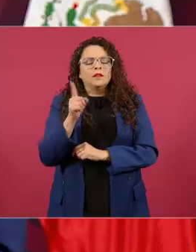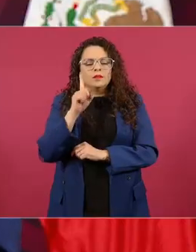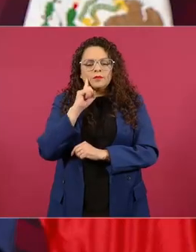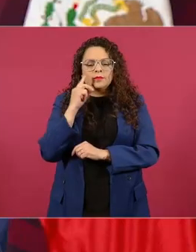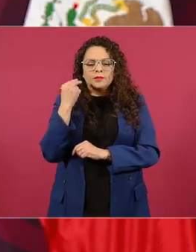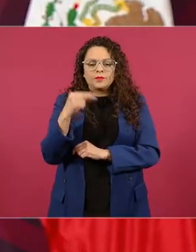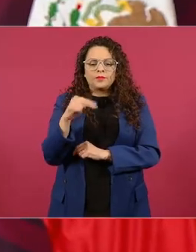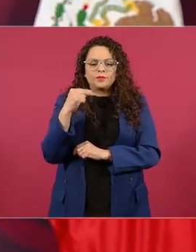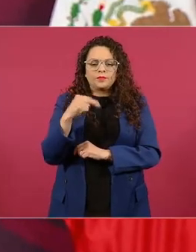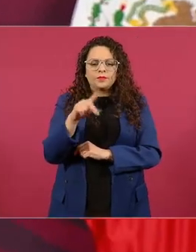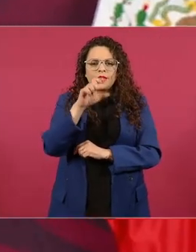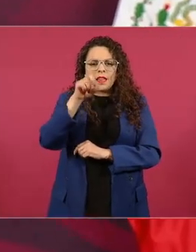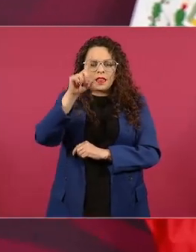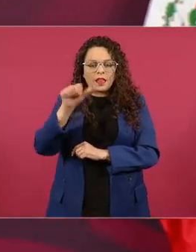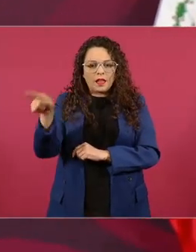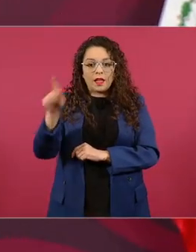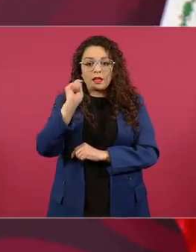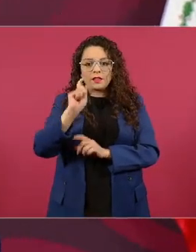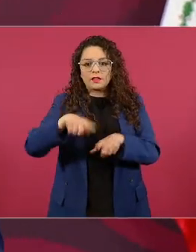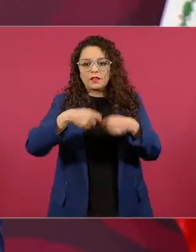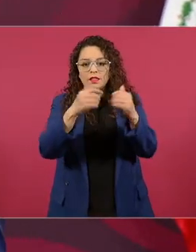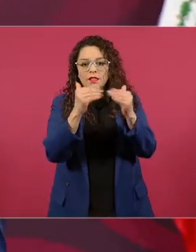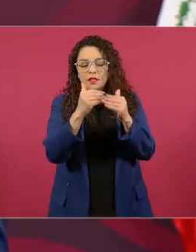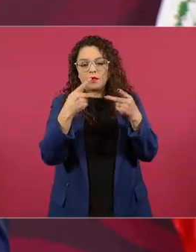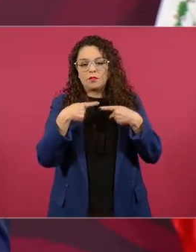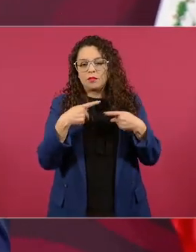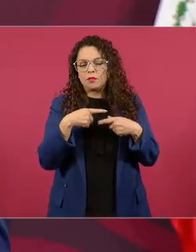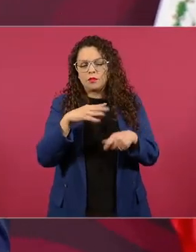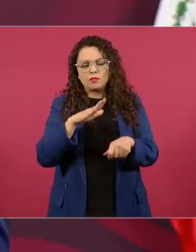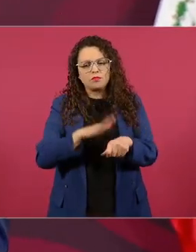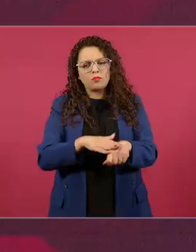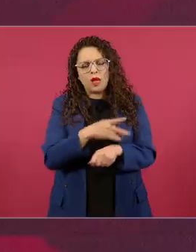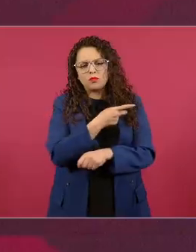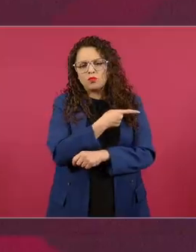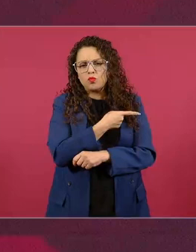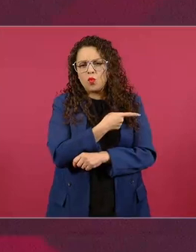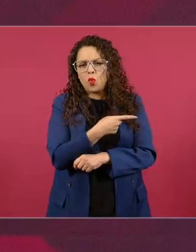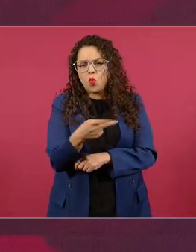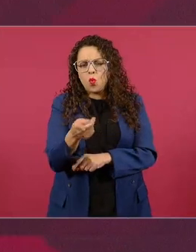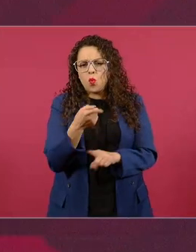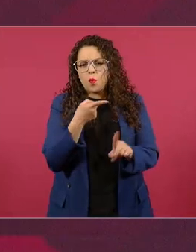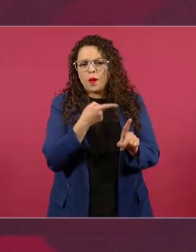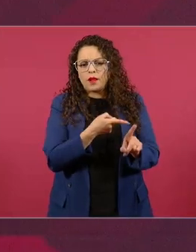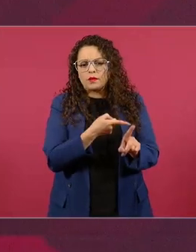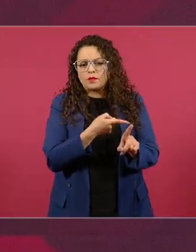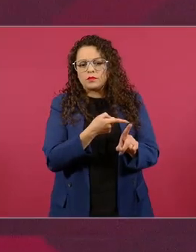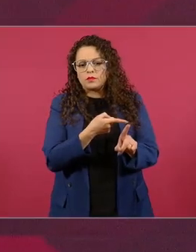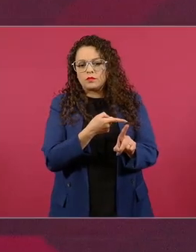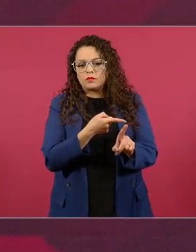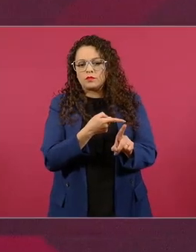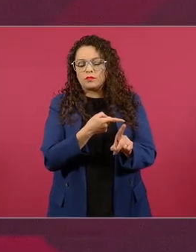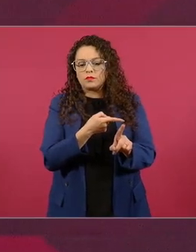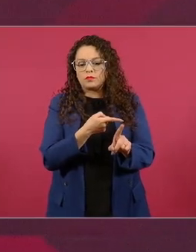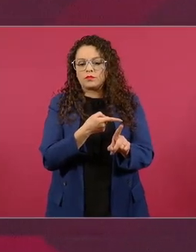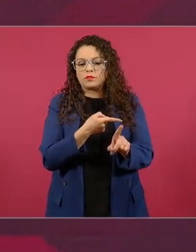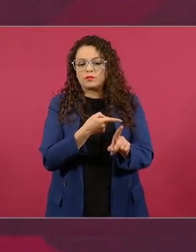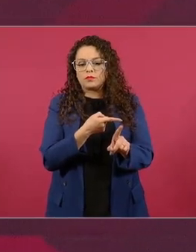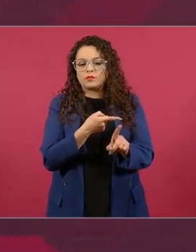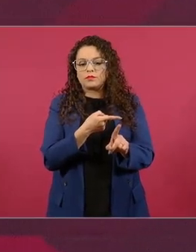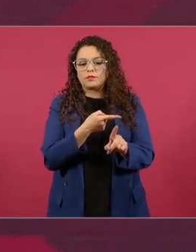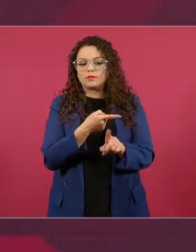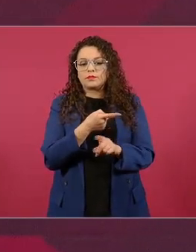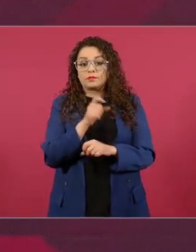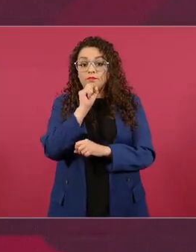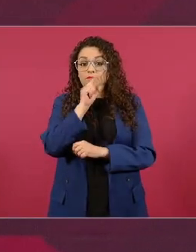que se entrega a la gente más humilde para que les informe cuántas acciones de